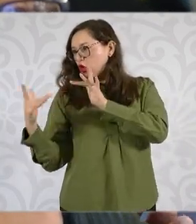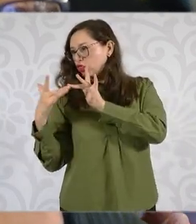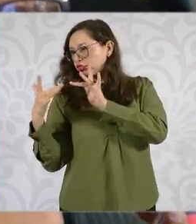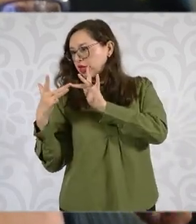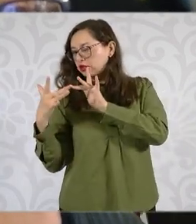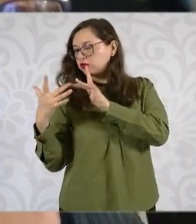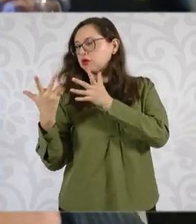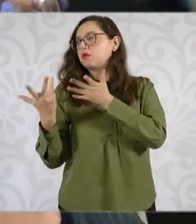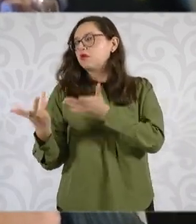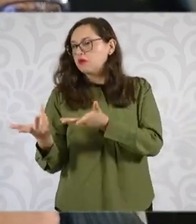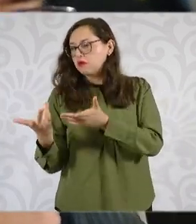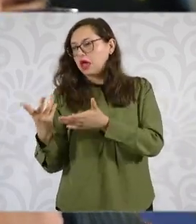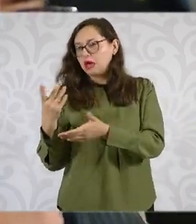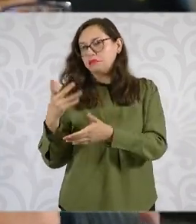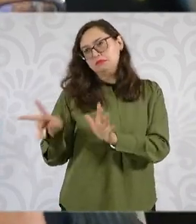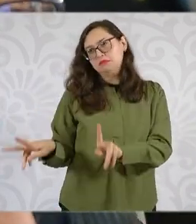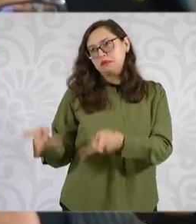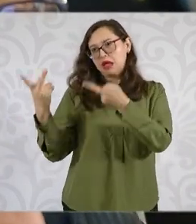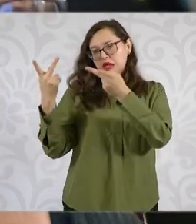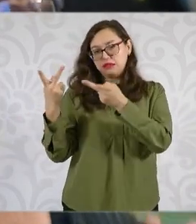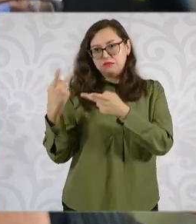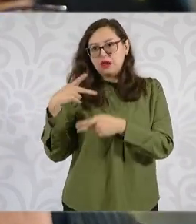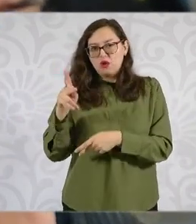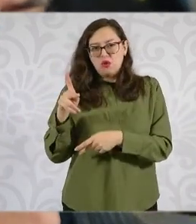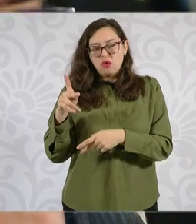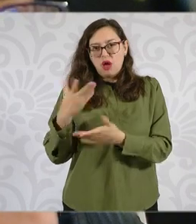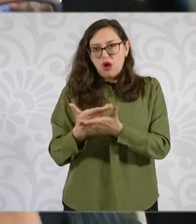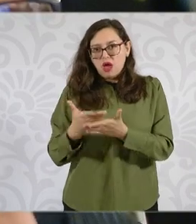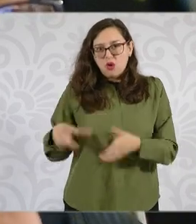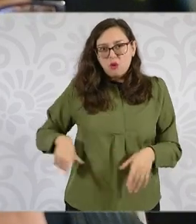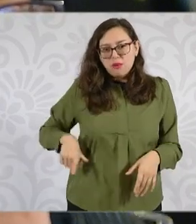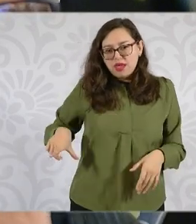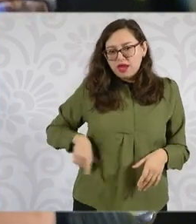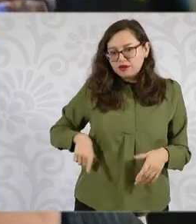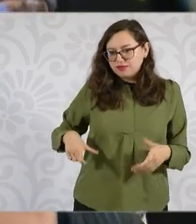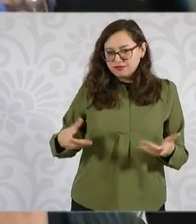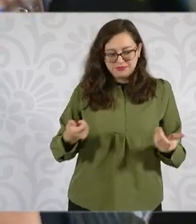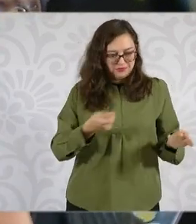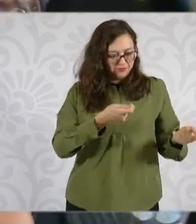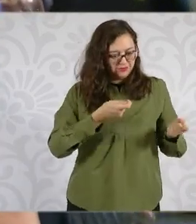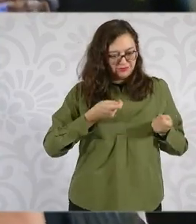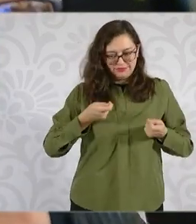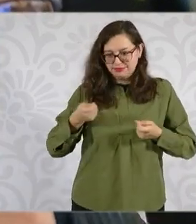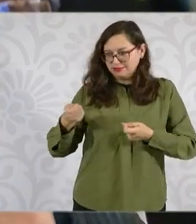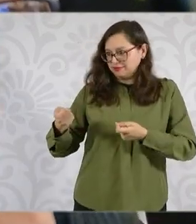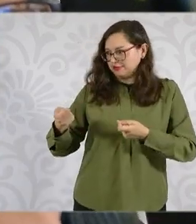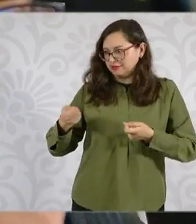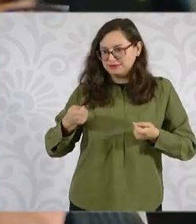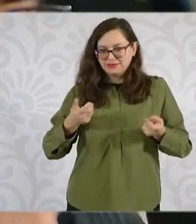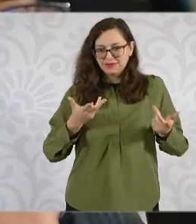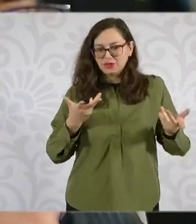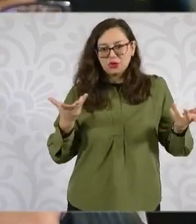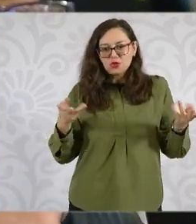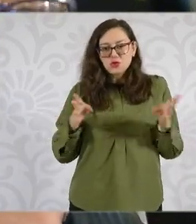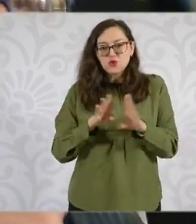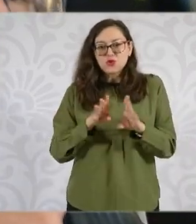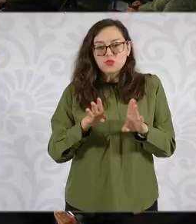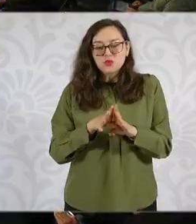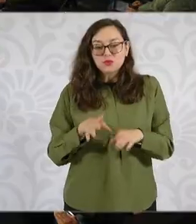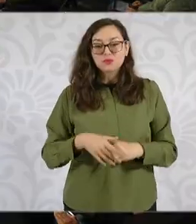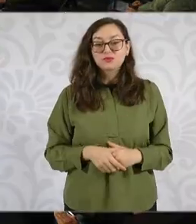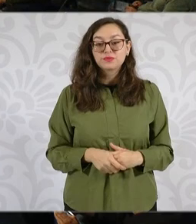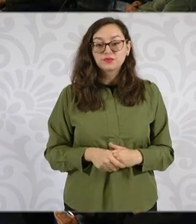que yo tengo idea de que el gobierno va a construir casas y cuál sería su presupuesto a futuro.